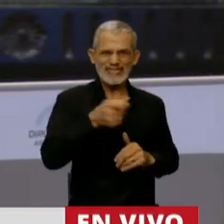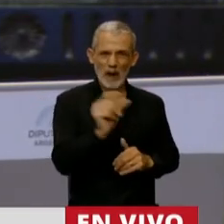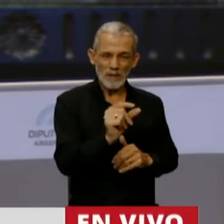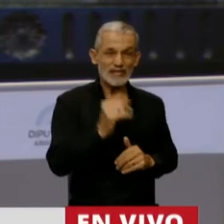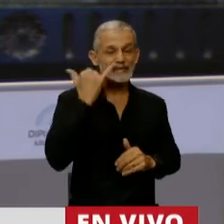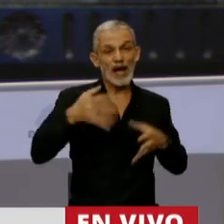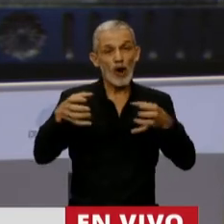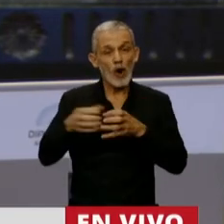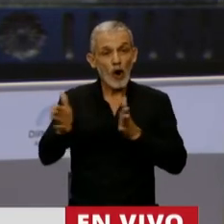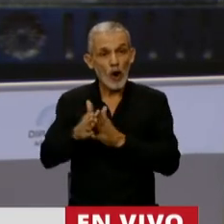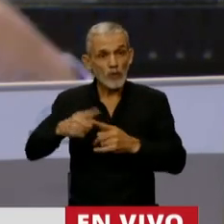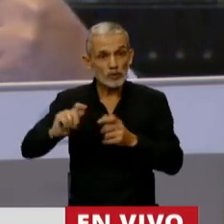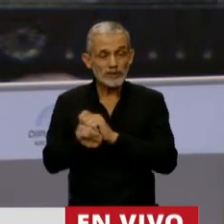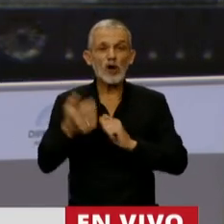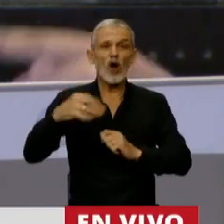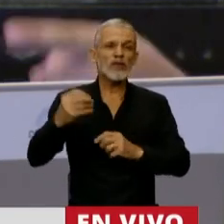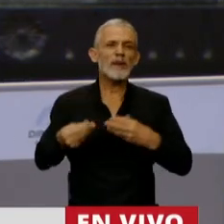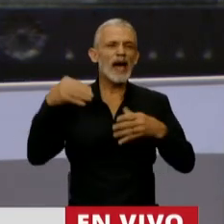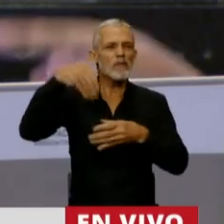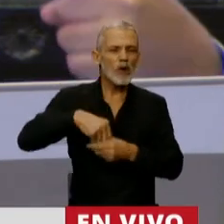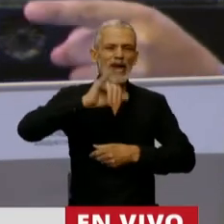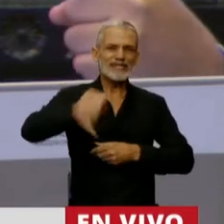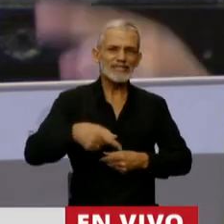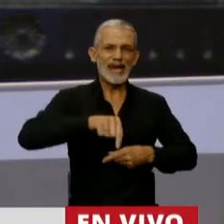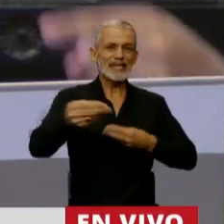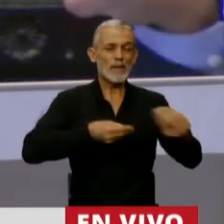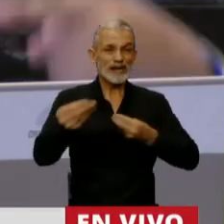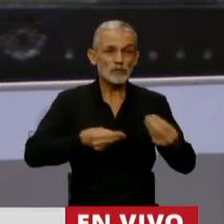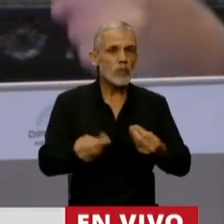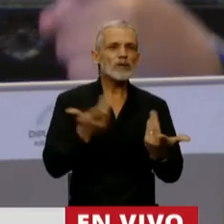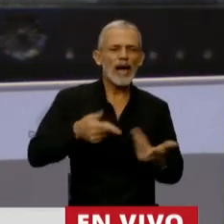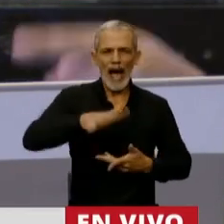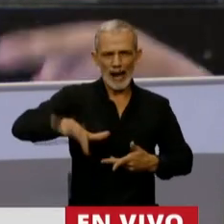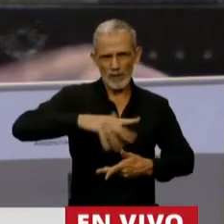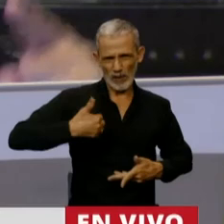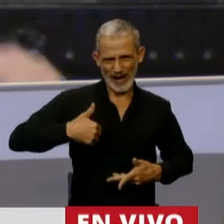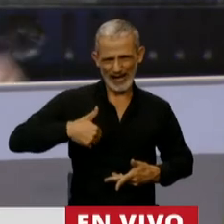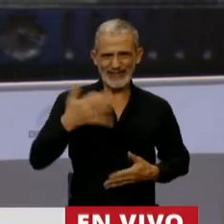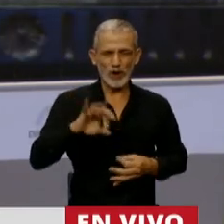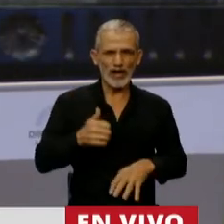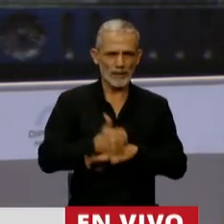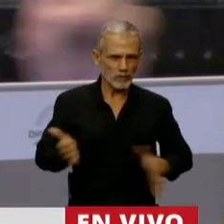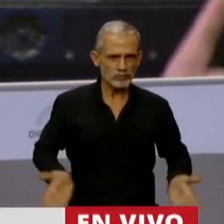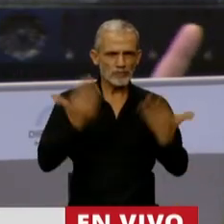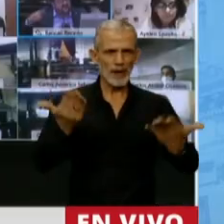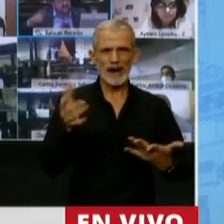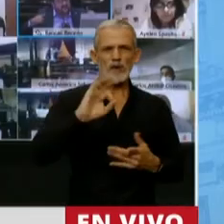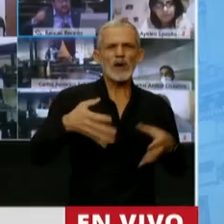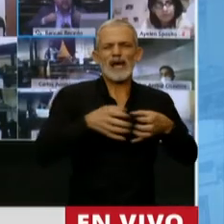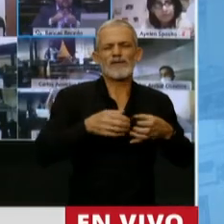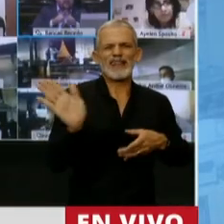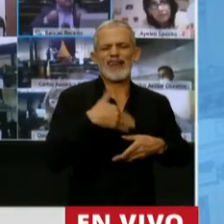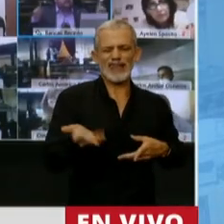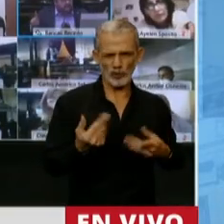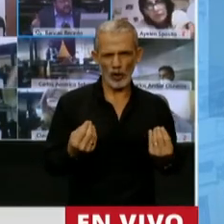la oposición debiera tener la grandeza de acompañar este presupuesto que es acompañar al pueblo argentino que tiene que estar de pie, no es al frente de